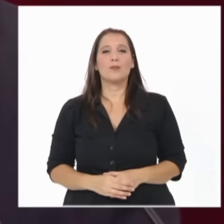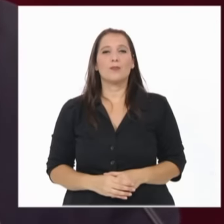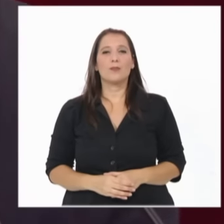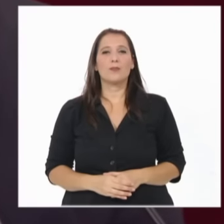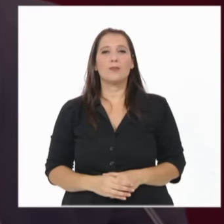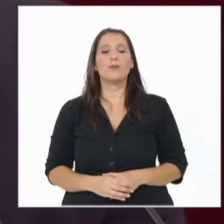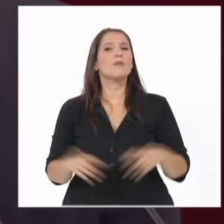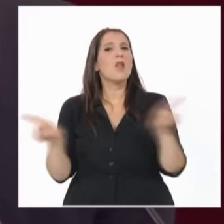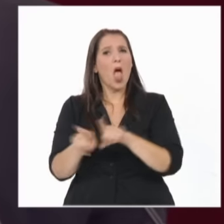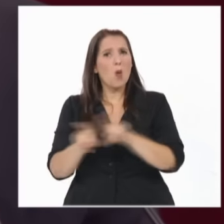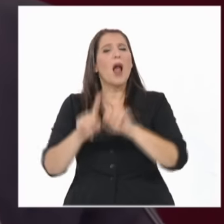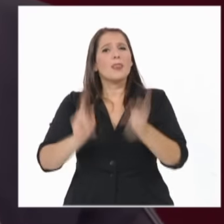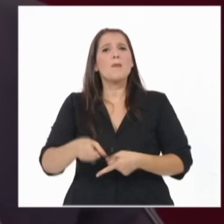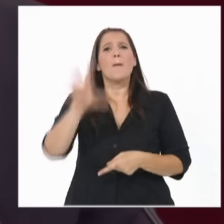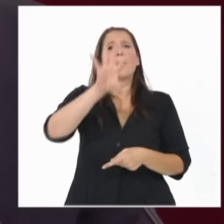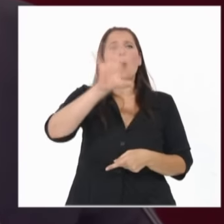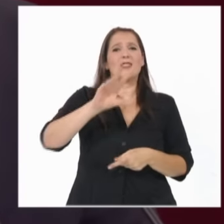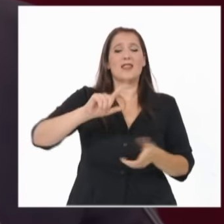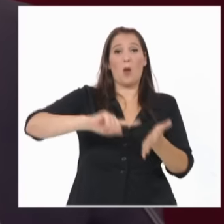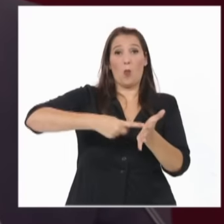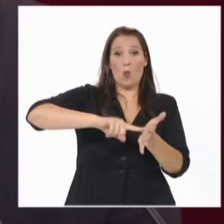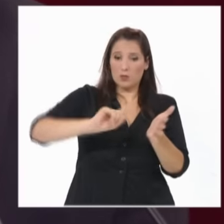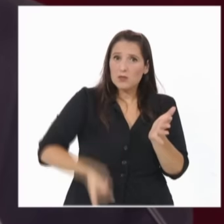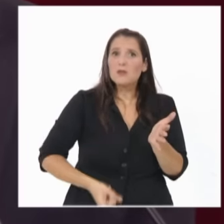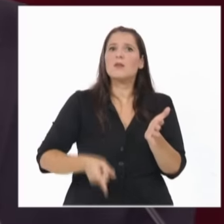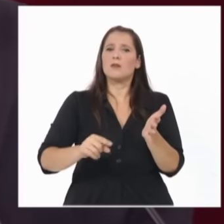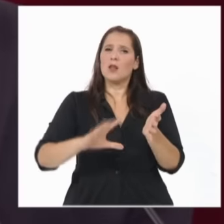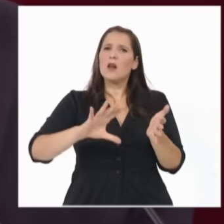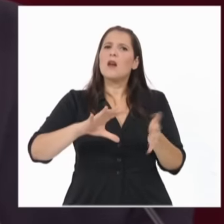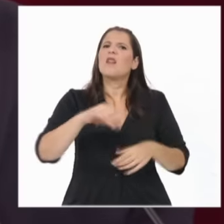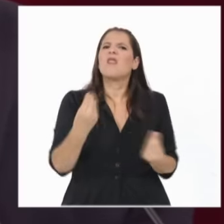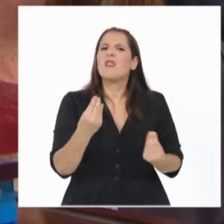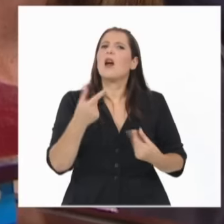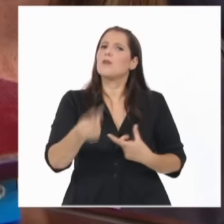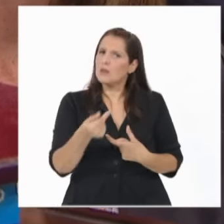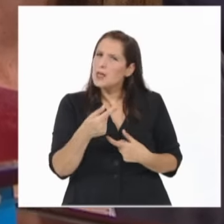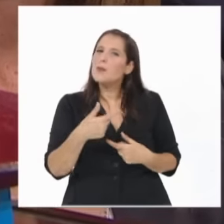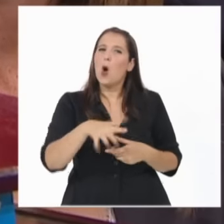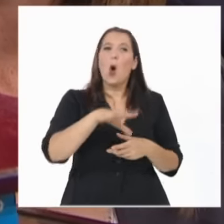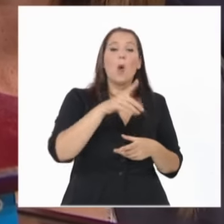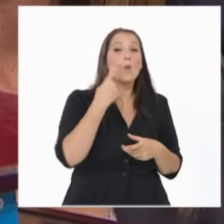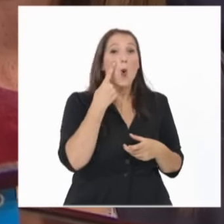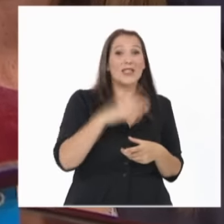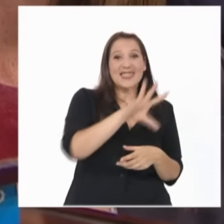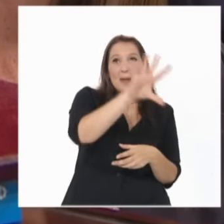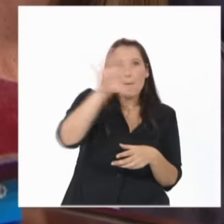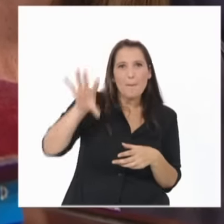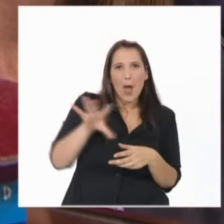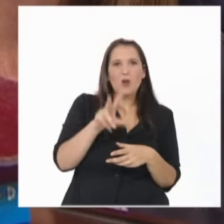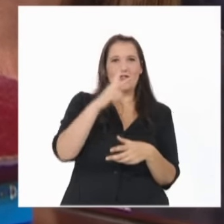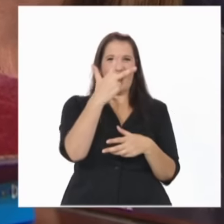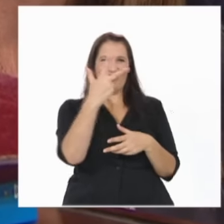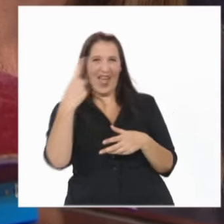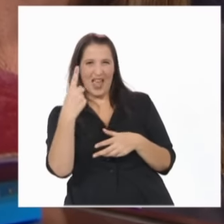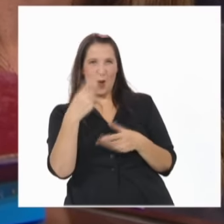Lo mismo hicimos en la provincia de Buenos Aires, donde estamos asistiendo a 31 municipios con más de 6